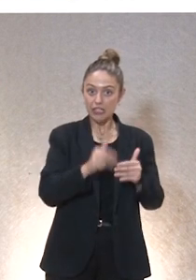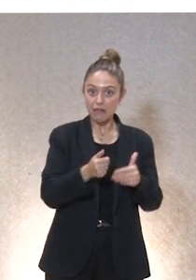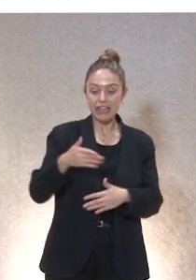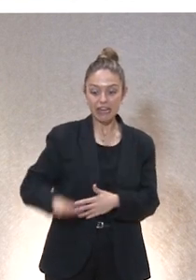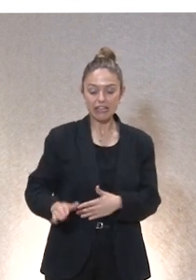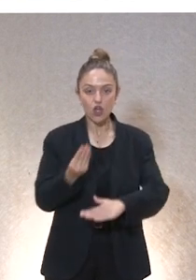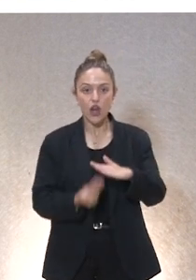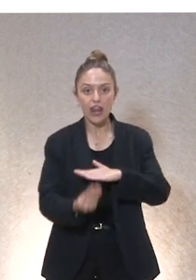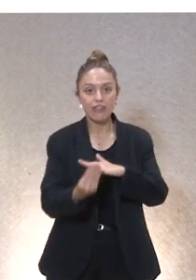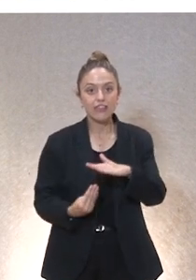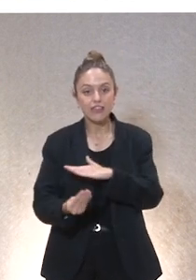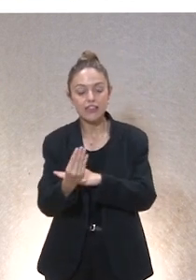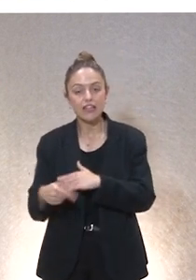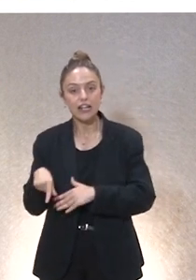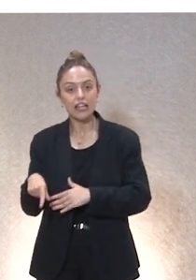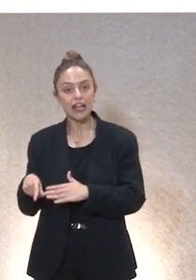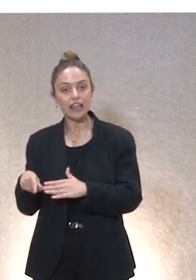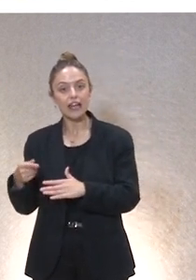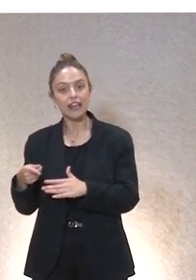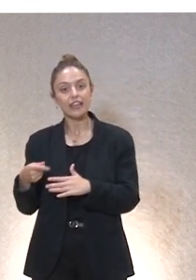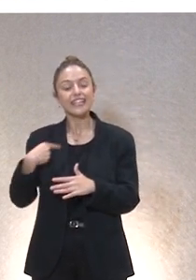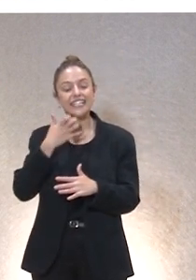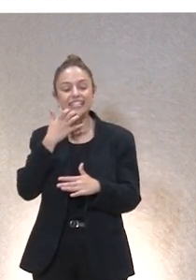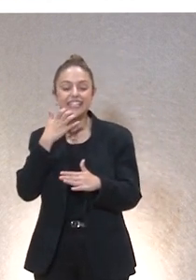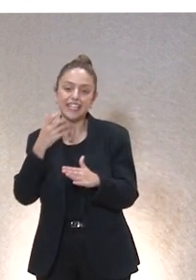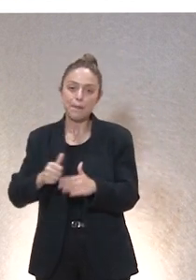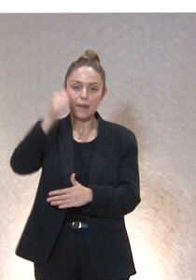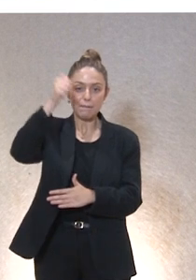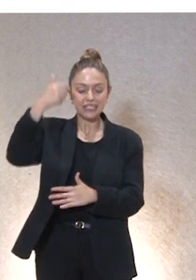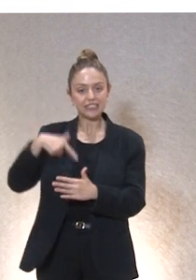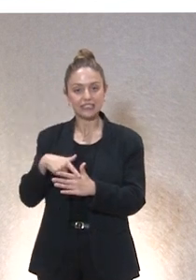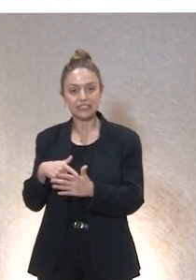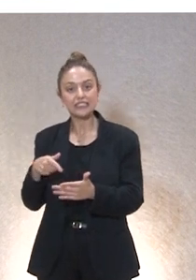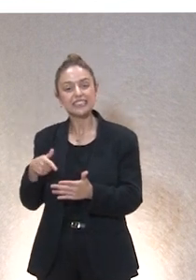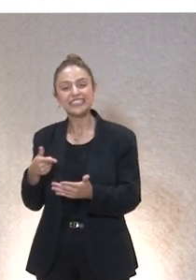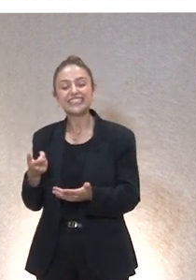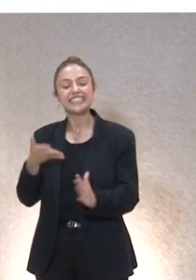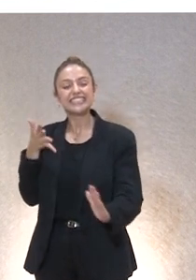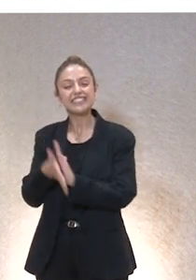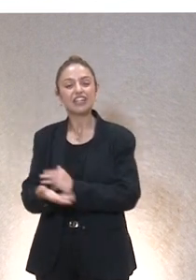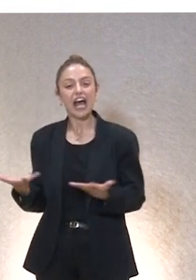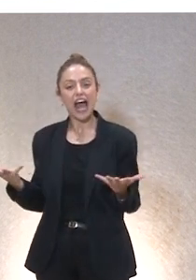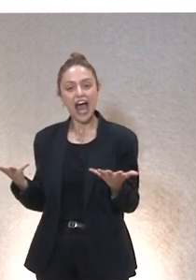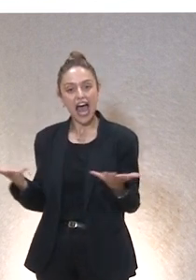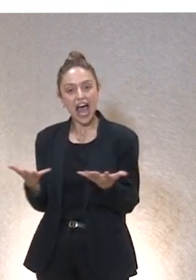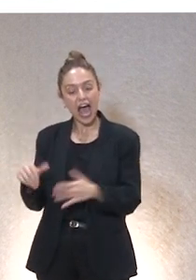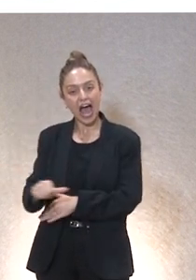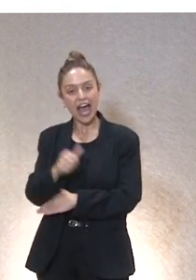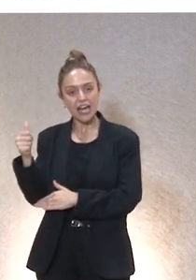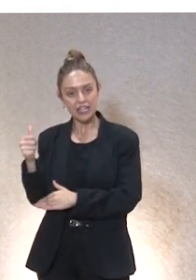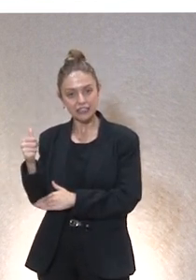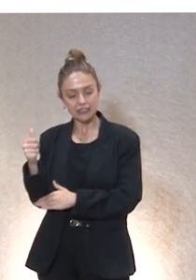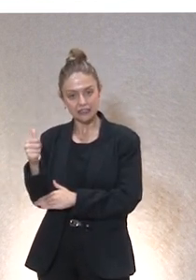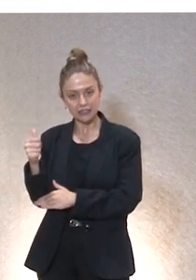renta per cápita en tanto que el de un cordero la aumenta. Se considera activo al que cuida de los